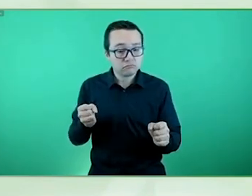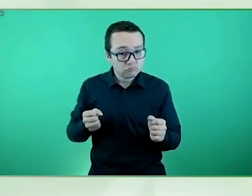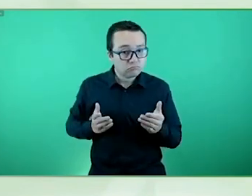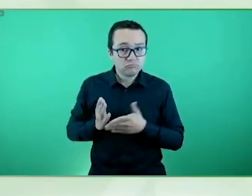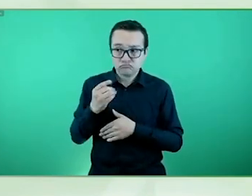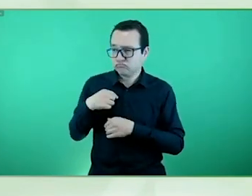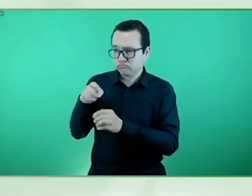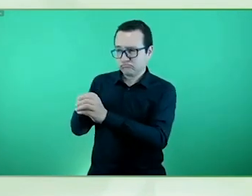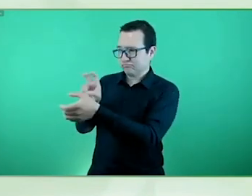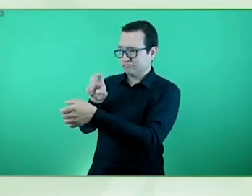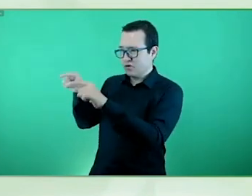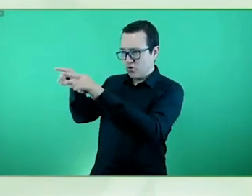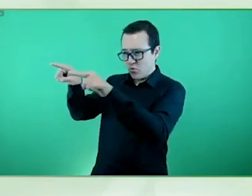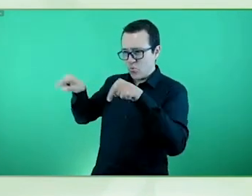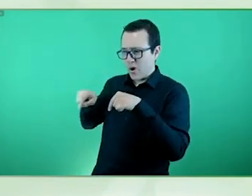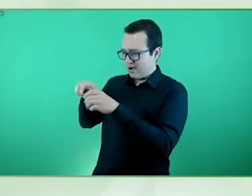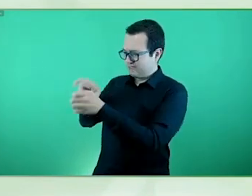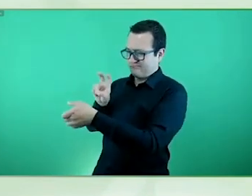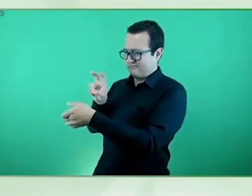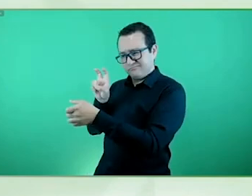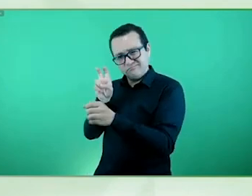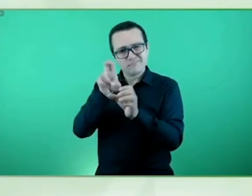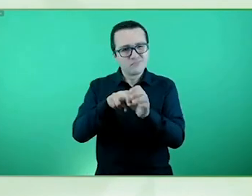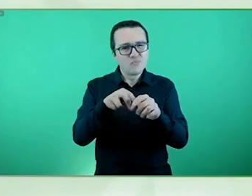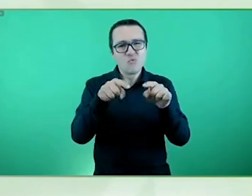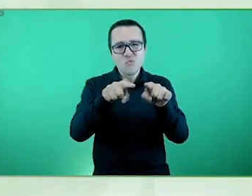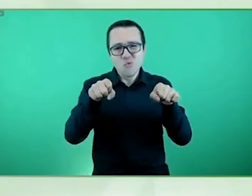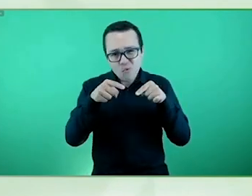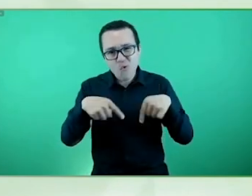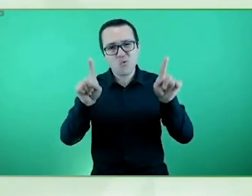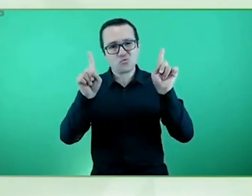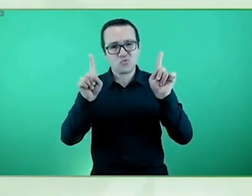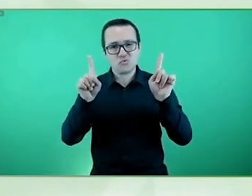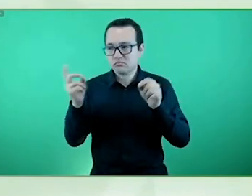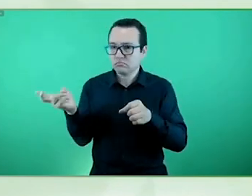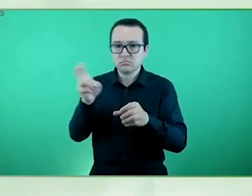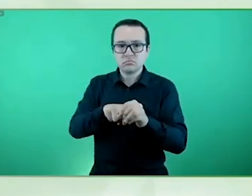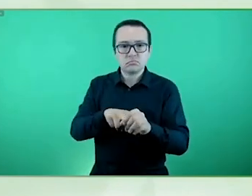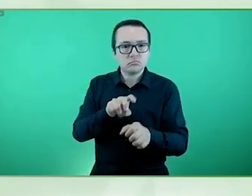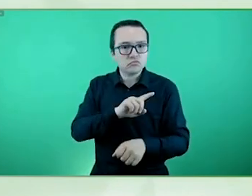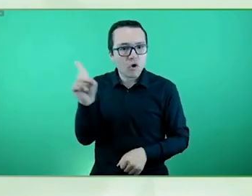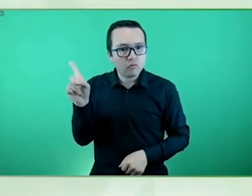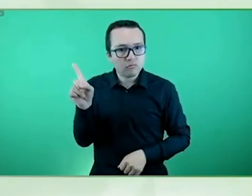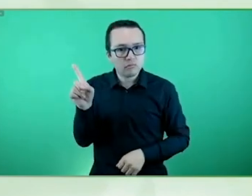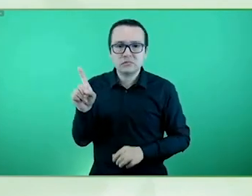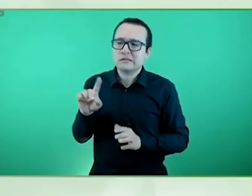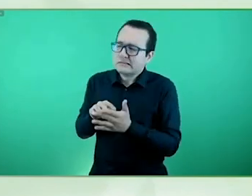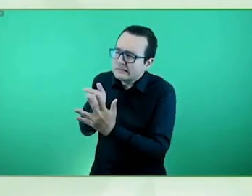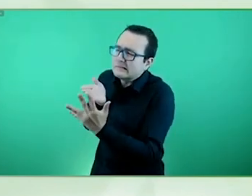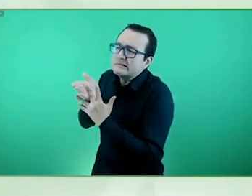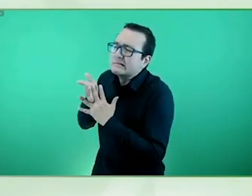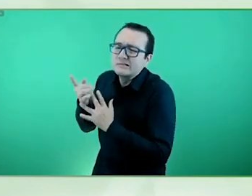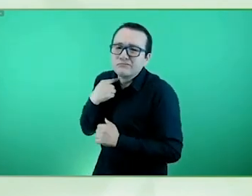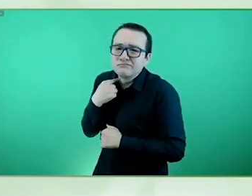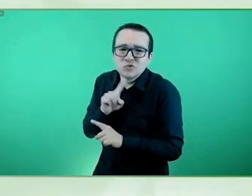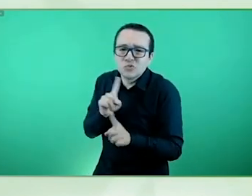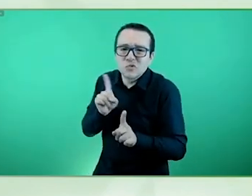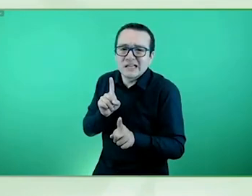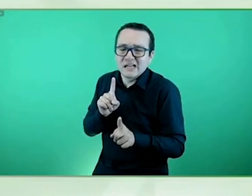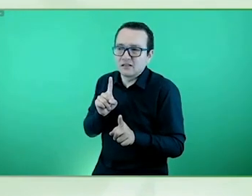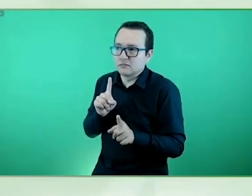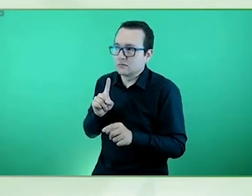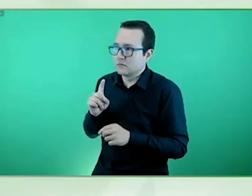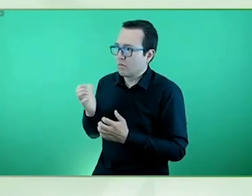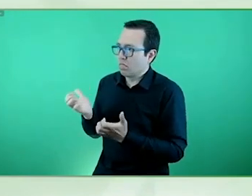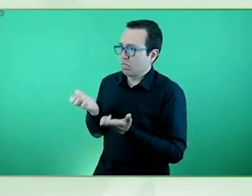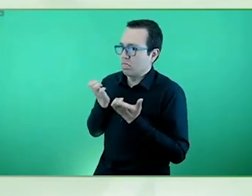razones de accesibilidad por lo cual depende del colegio que te toque como no puedas llegar o como no puedas acceder a él pues de hecho